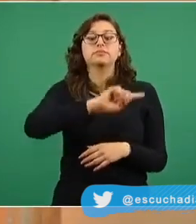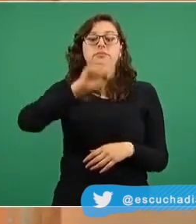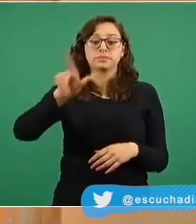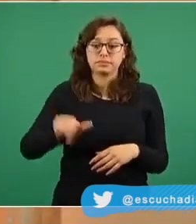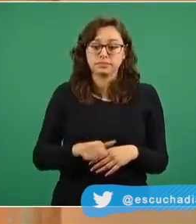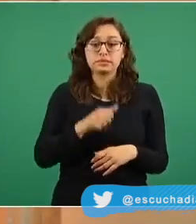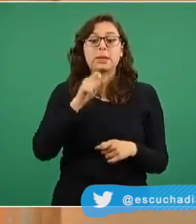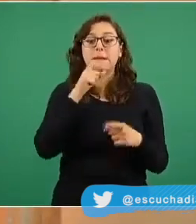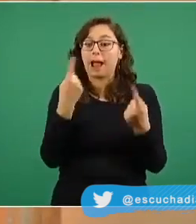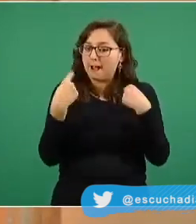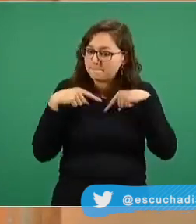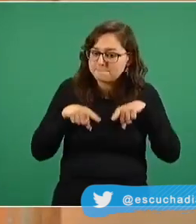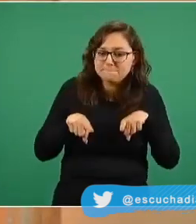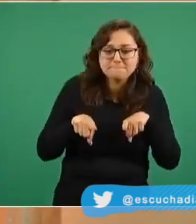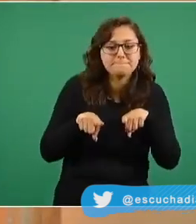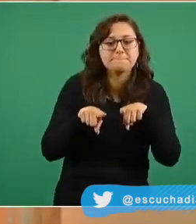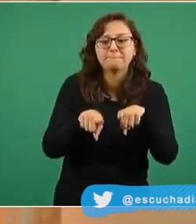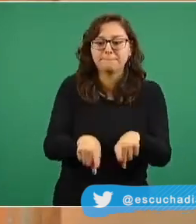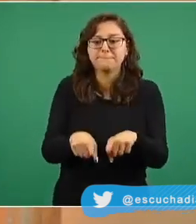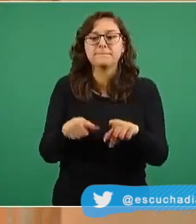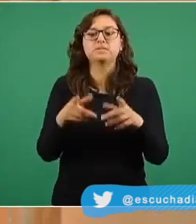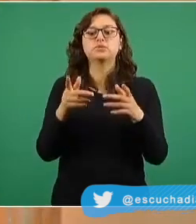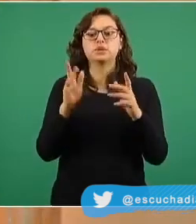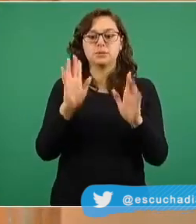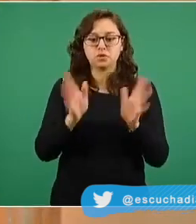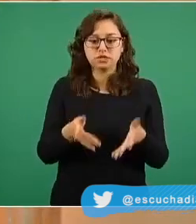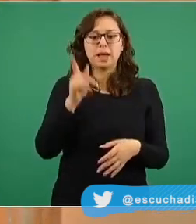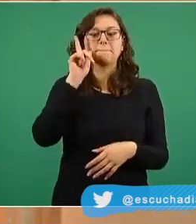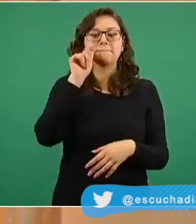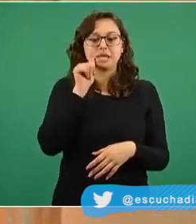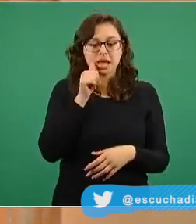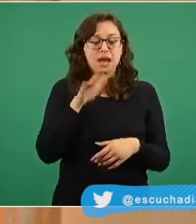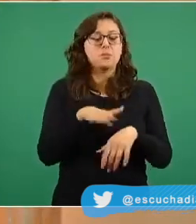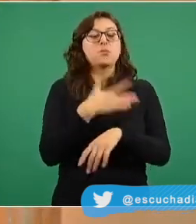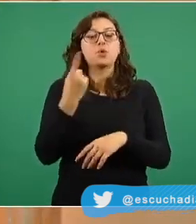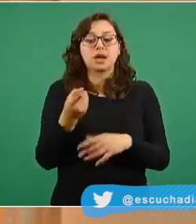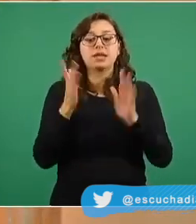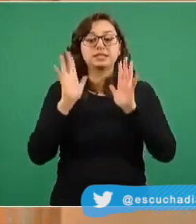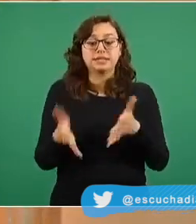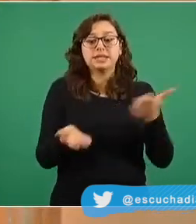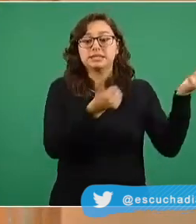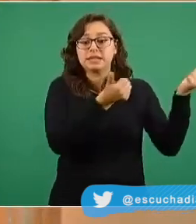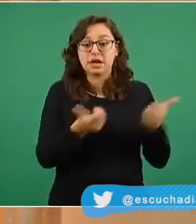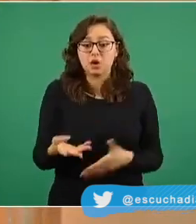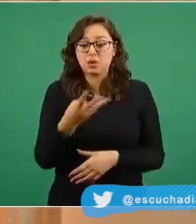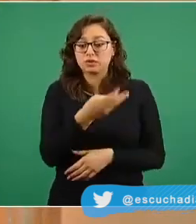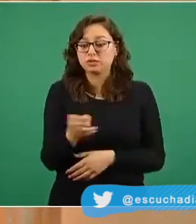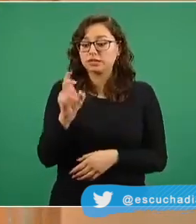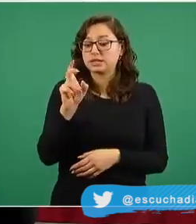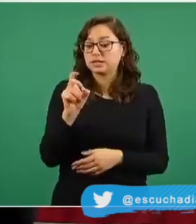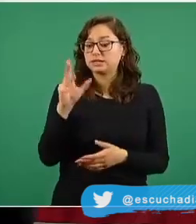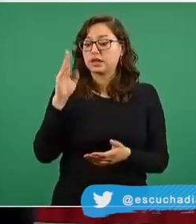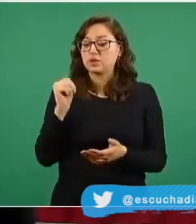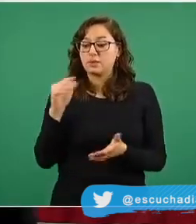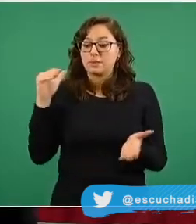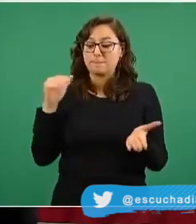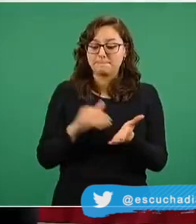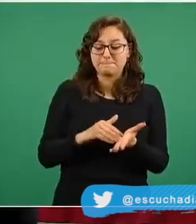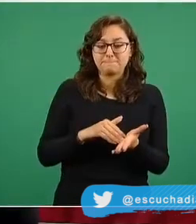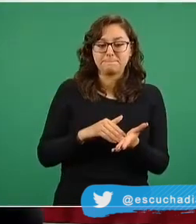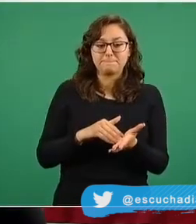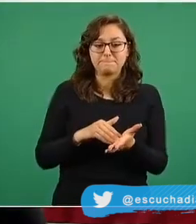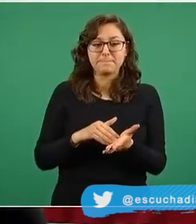desde mañana que tenemos el primer embarque grande con un poco más de 439 mil dosis pues son